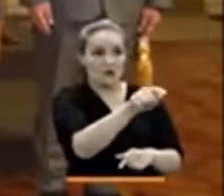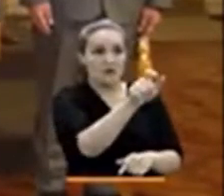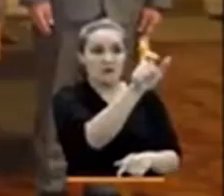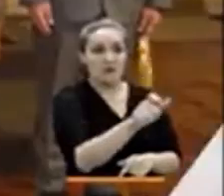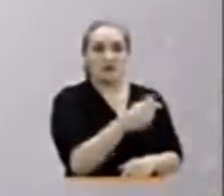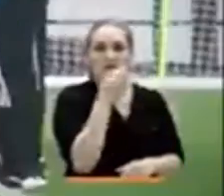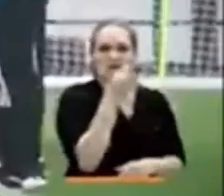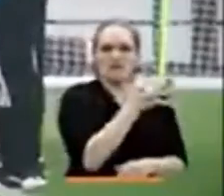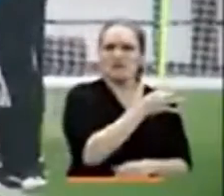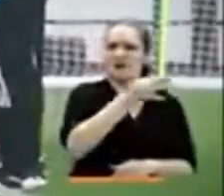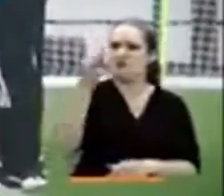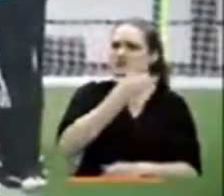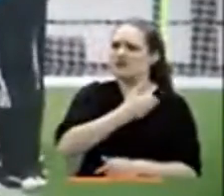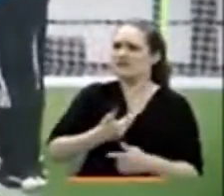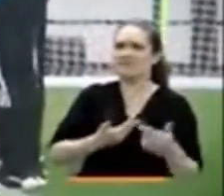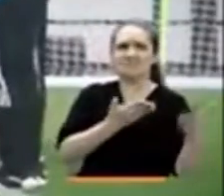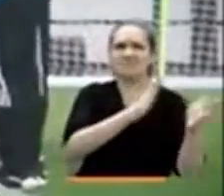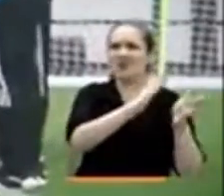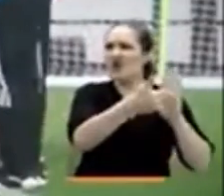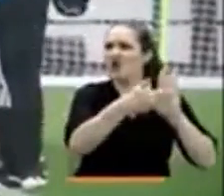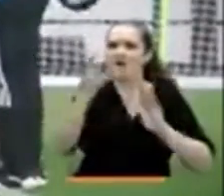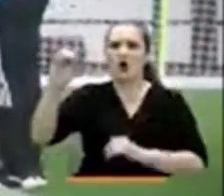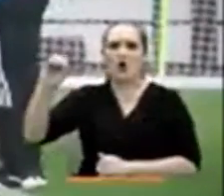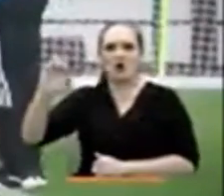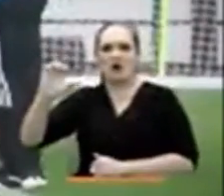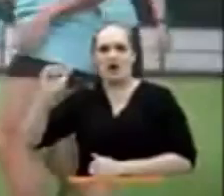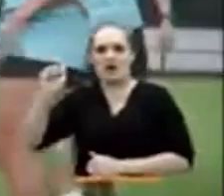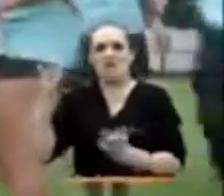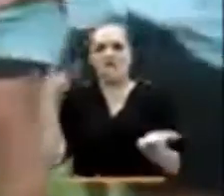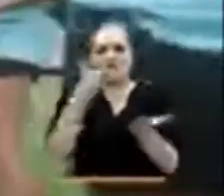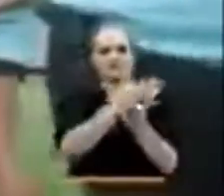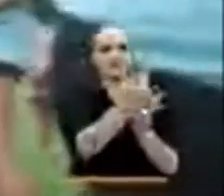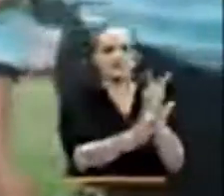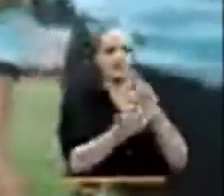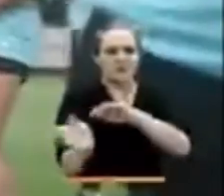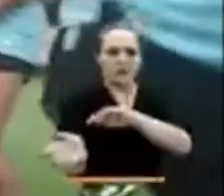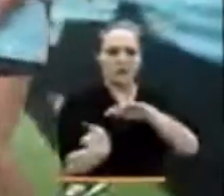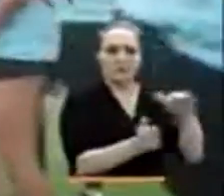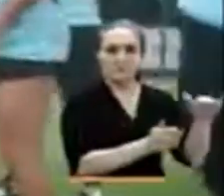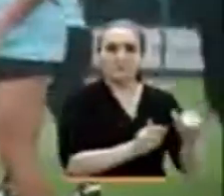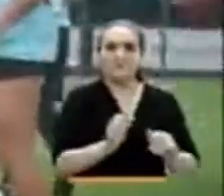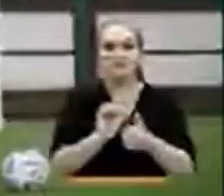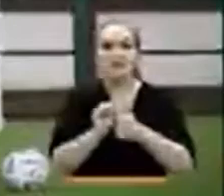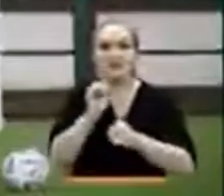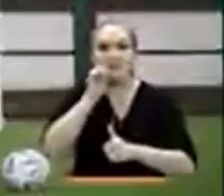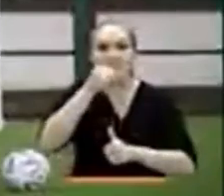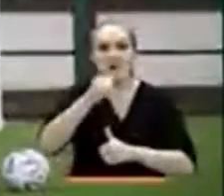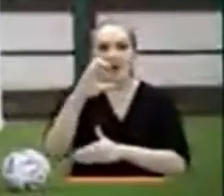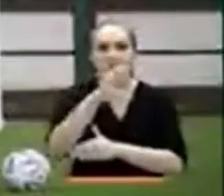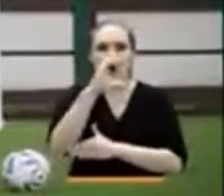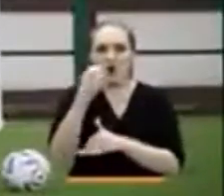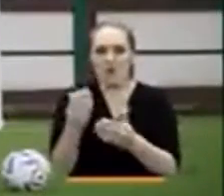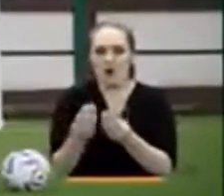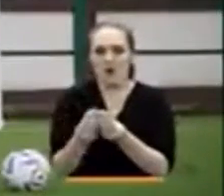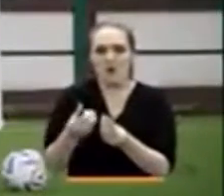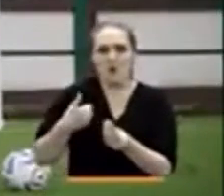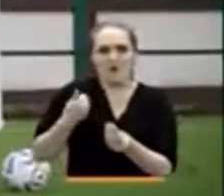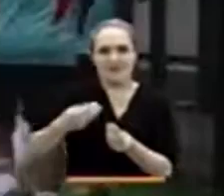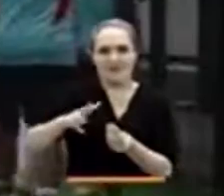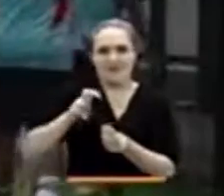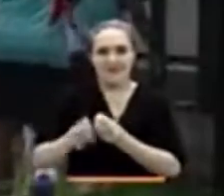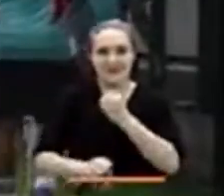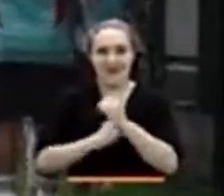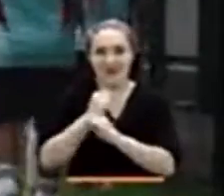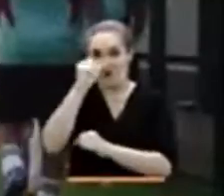Pedro Castillo. En Deportes, mañana Colombia se juega la clasificación a la semifinal del Mundial Femenino Sub-17 en